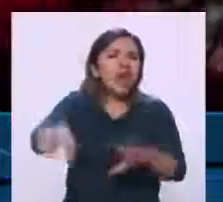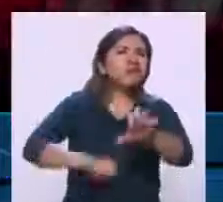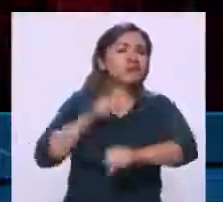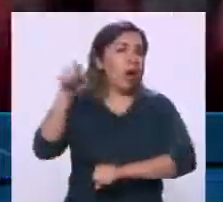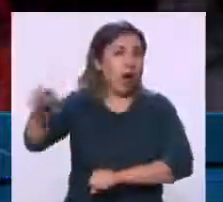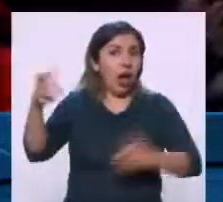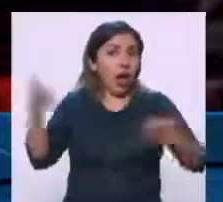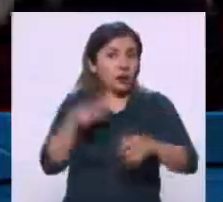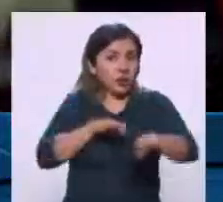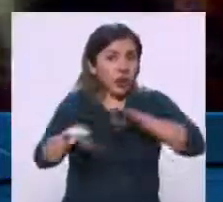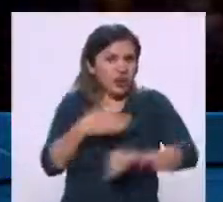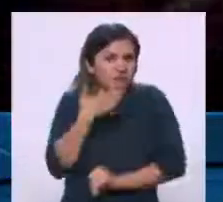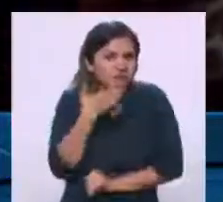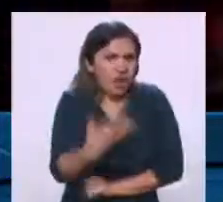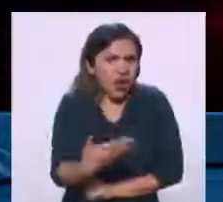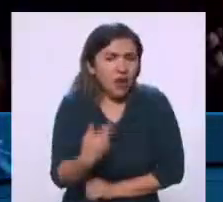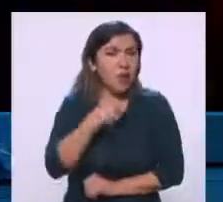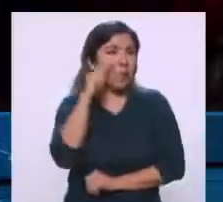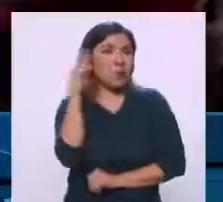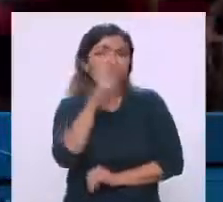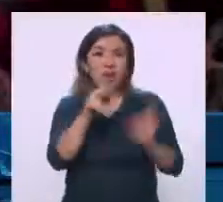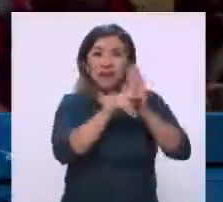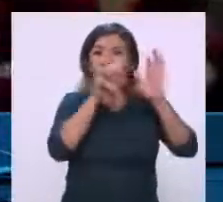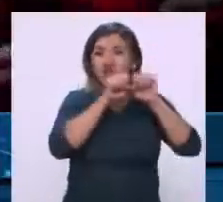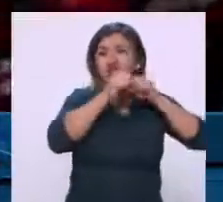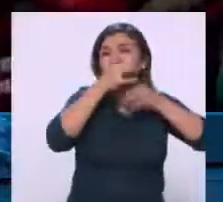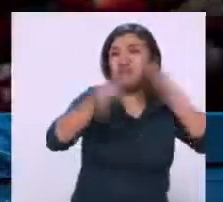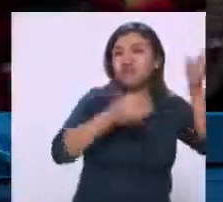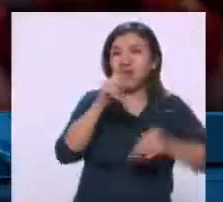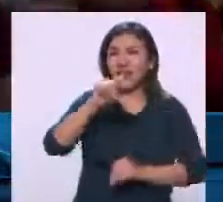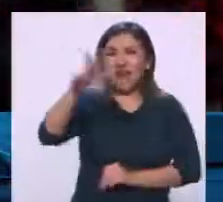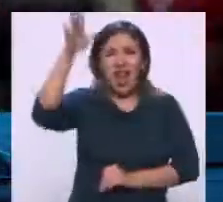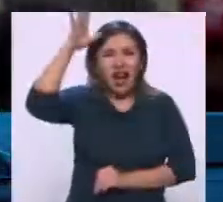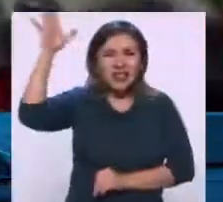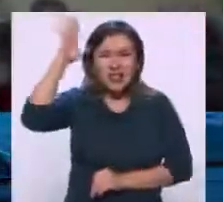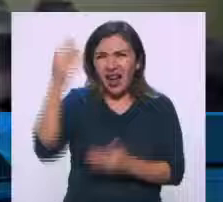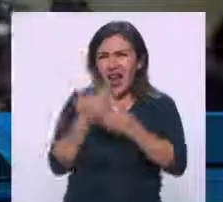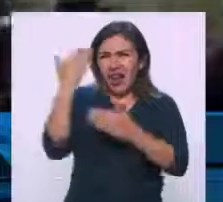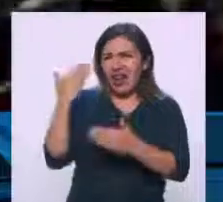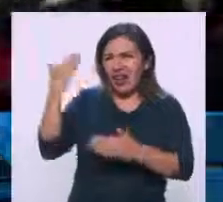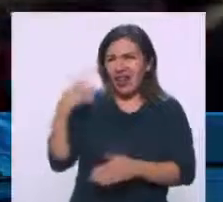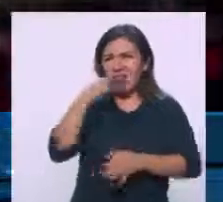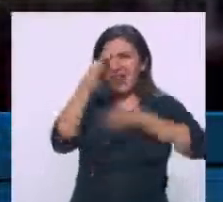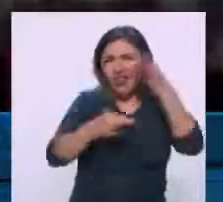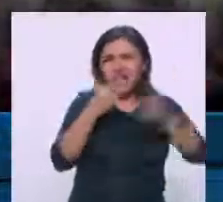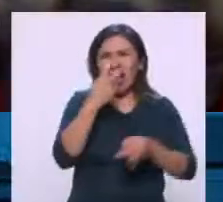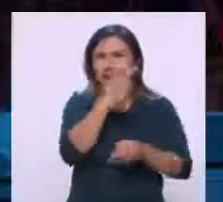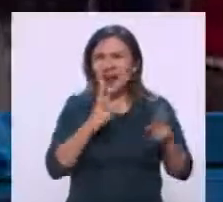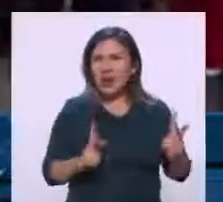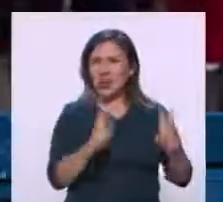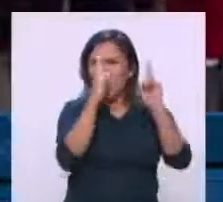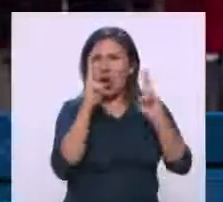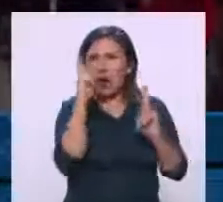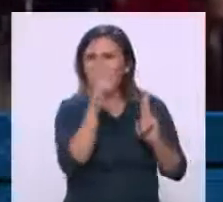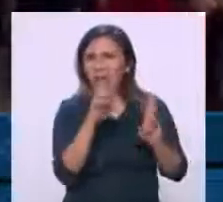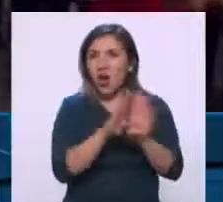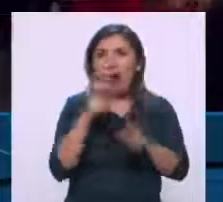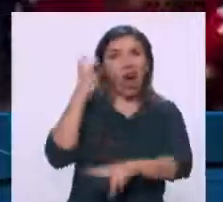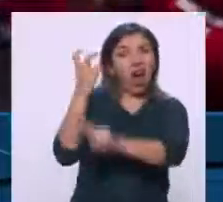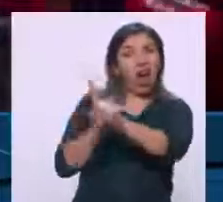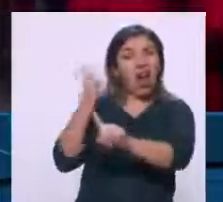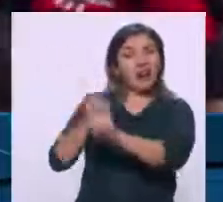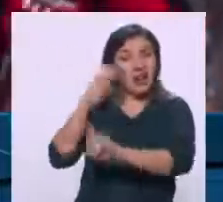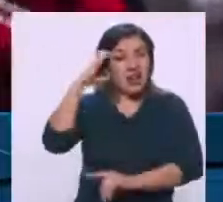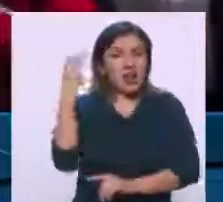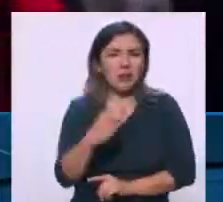gran trabajo el que hacen, y lo que vimos en Teba Azteca en estas horas pasadas, esa cápsula criminalizando Marabunta es algo